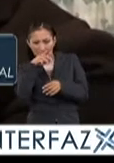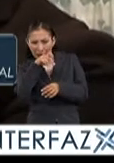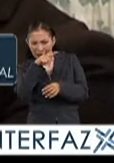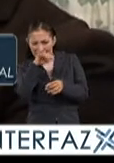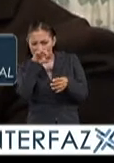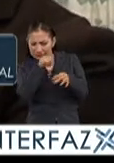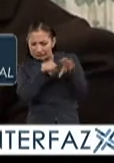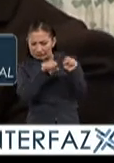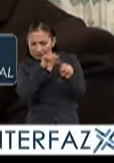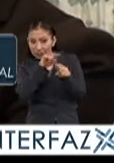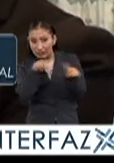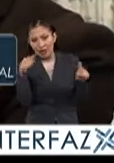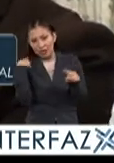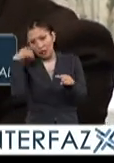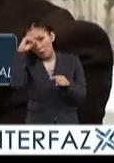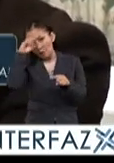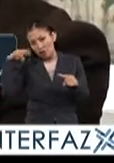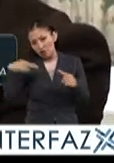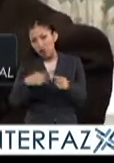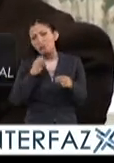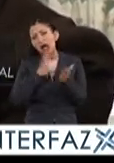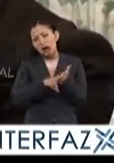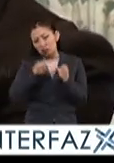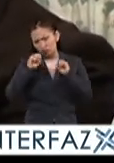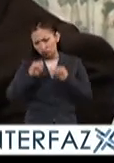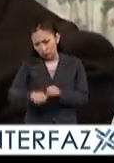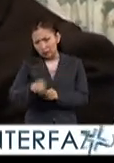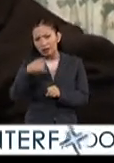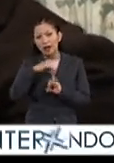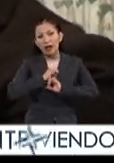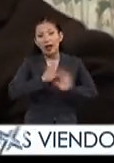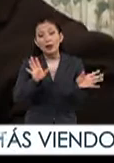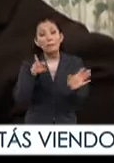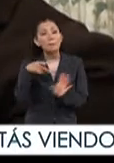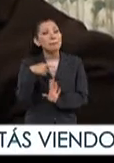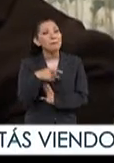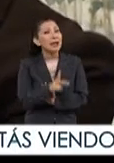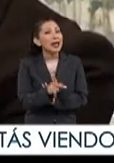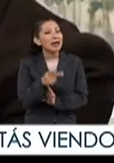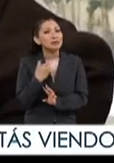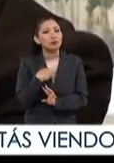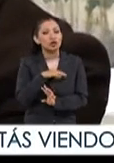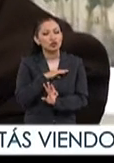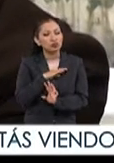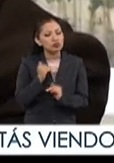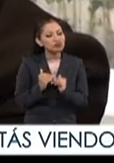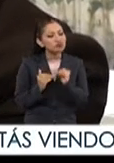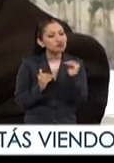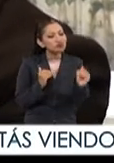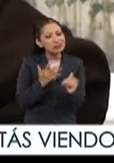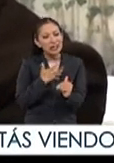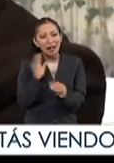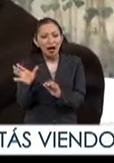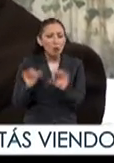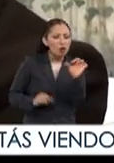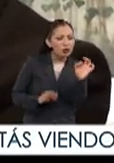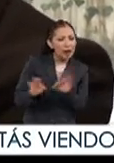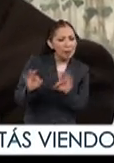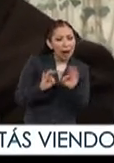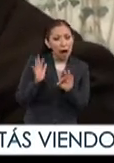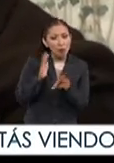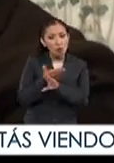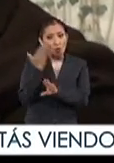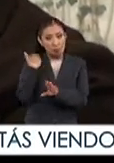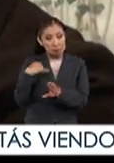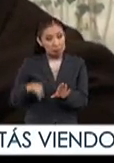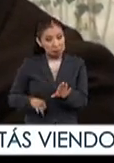desde distintas perspectivas, todas válidas, pero hemos logrado tener una dinámica de trabajo con ellos